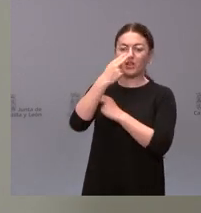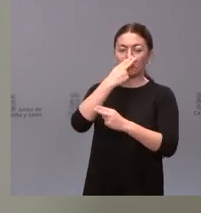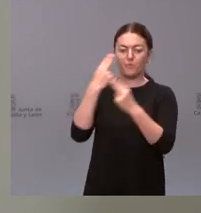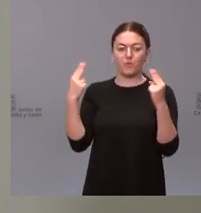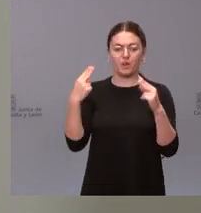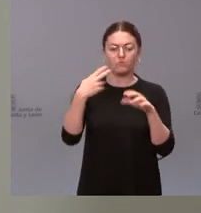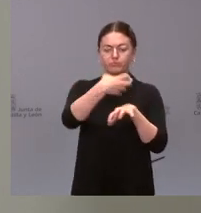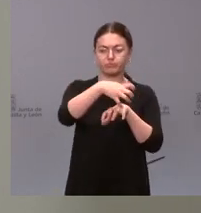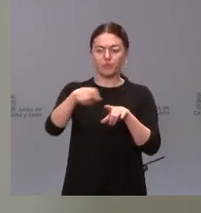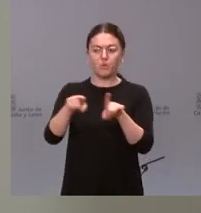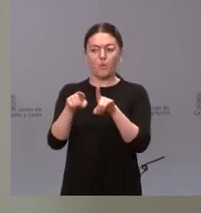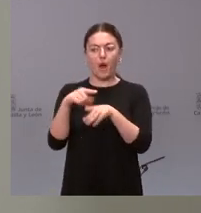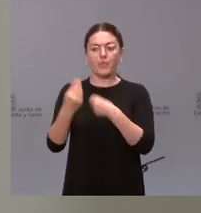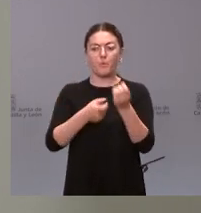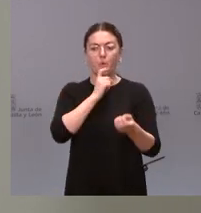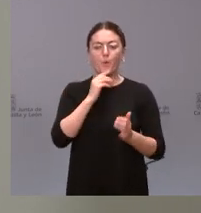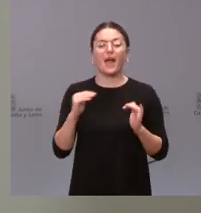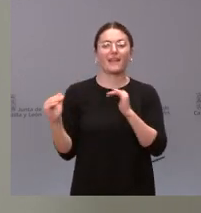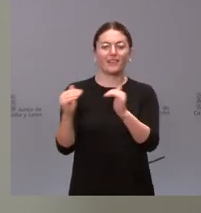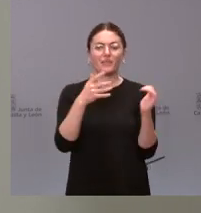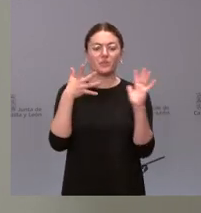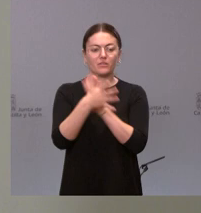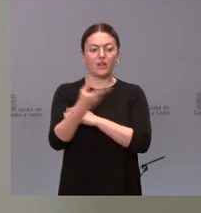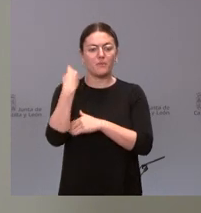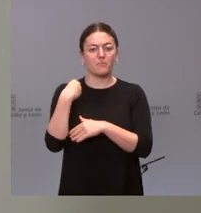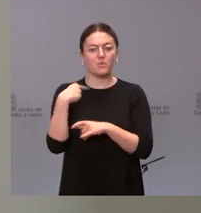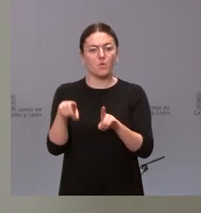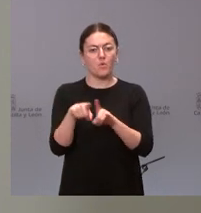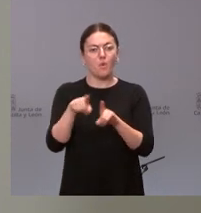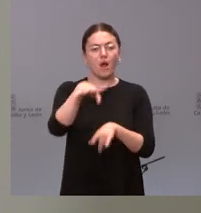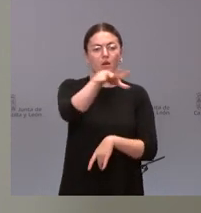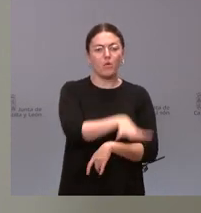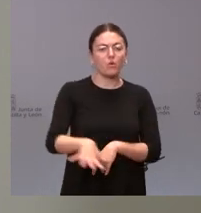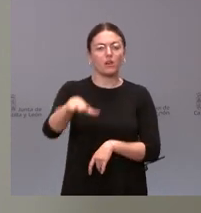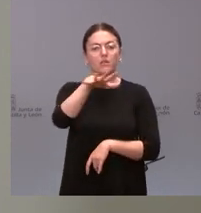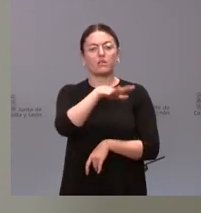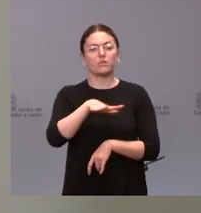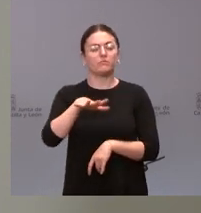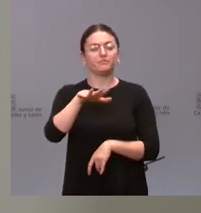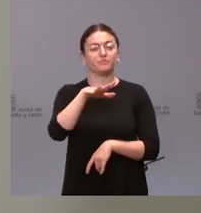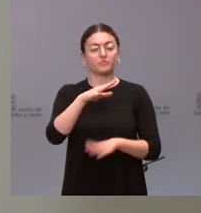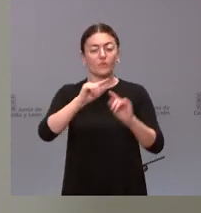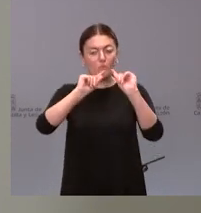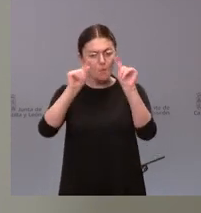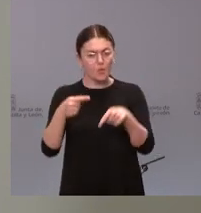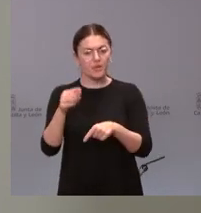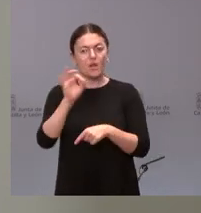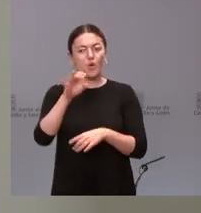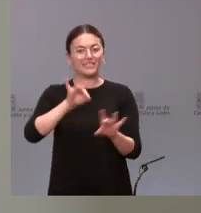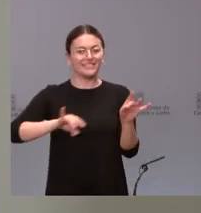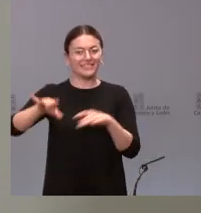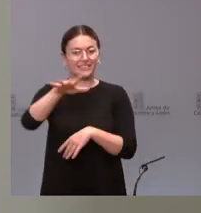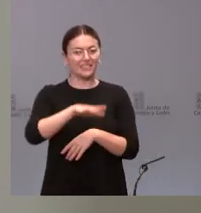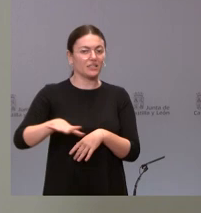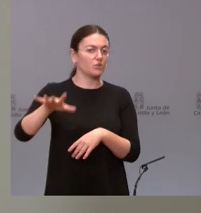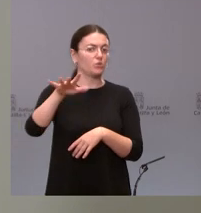tanto incidir más en aquellas localizaciones en aquellas ubicaciones en aquellas provincias o en aquellos territorios de ámbito